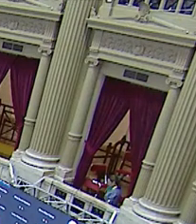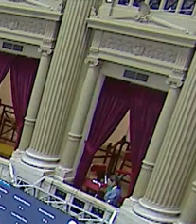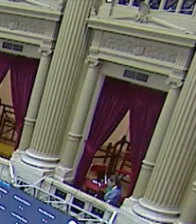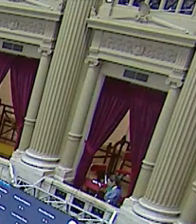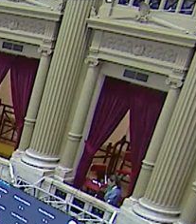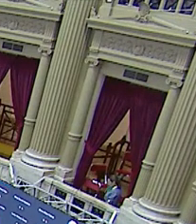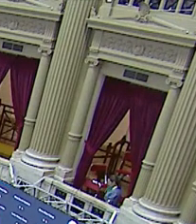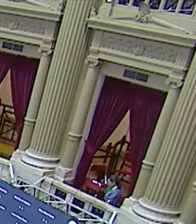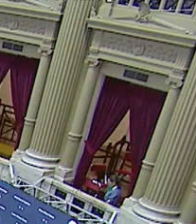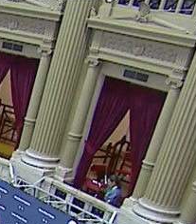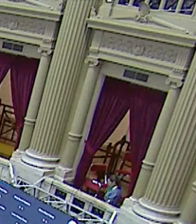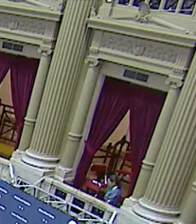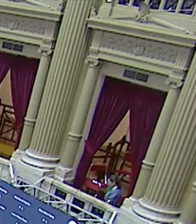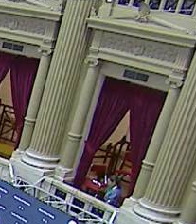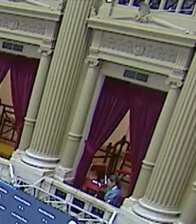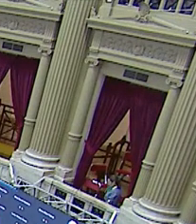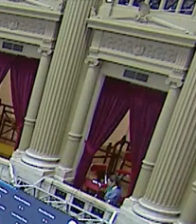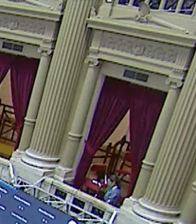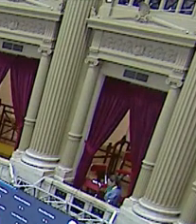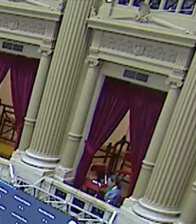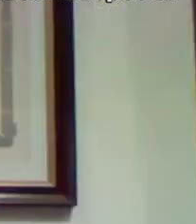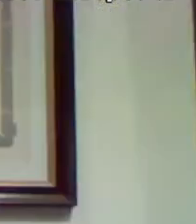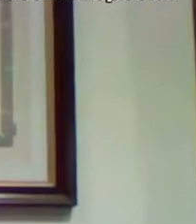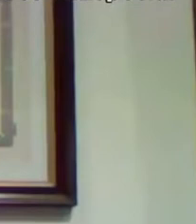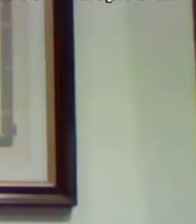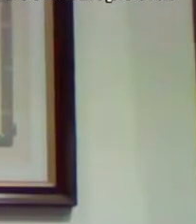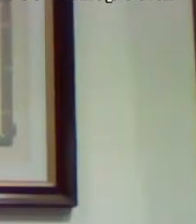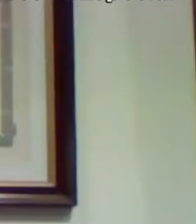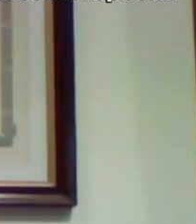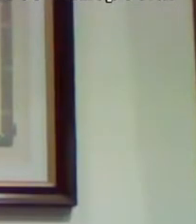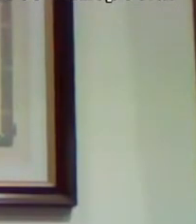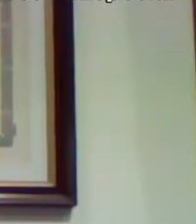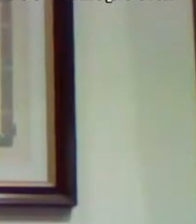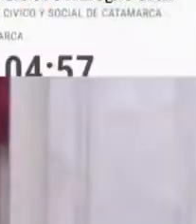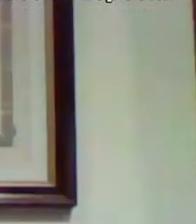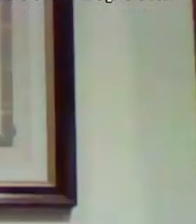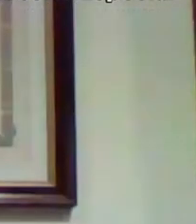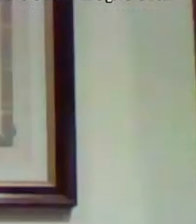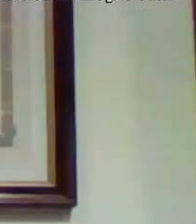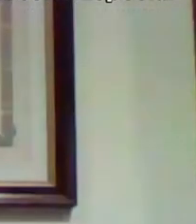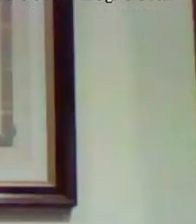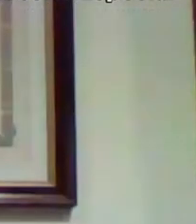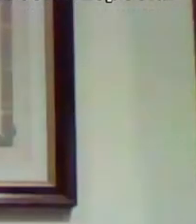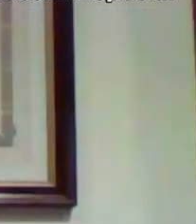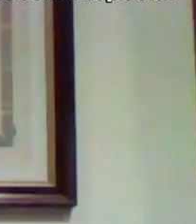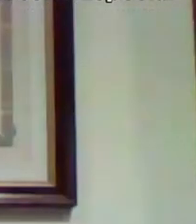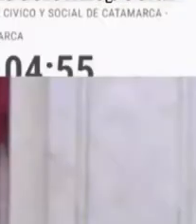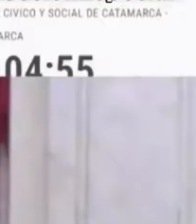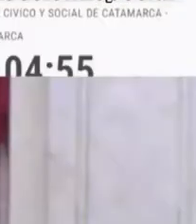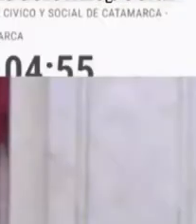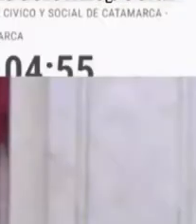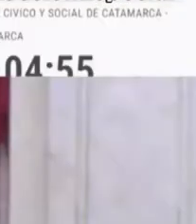En una época de crisis sin igual, distraemos la atención de la población para ocuparnos de este tema,